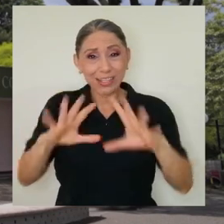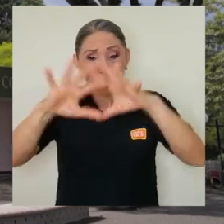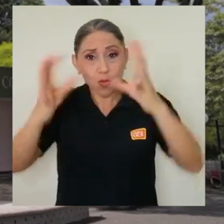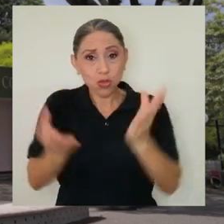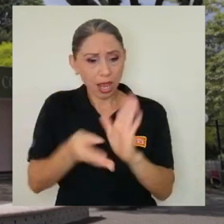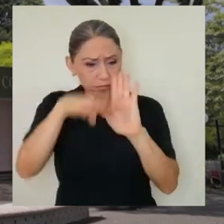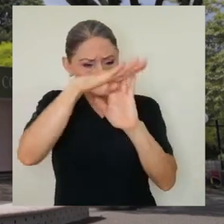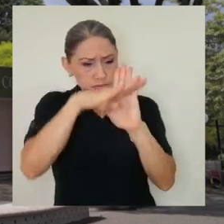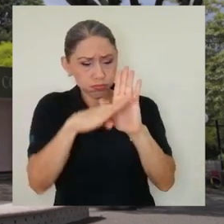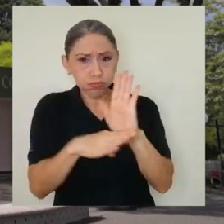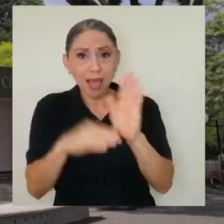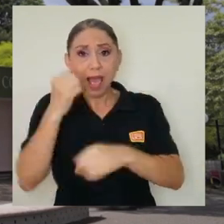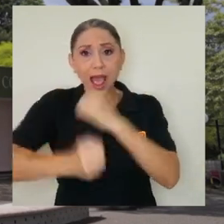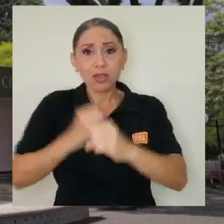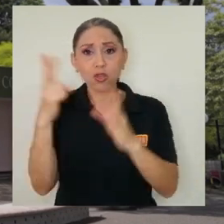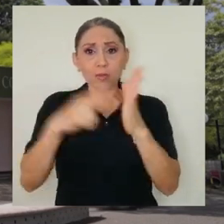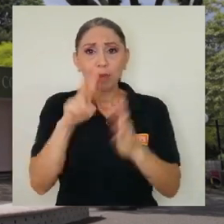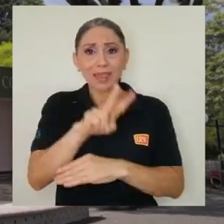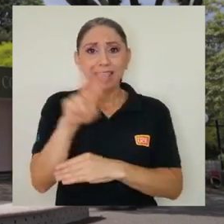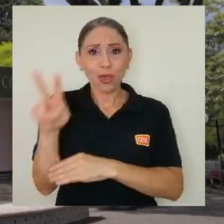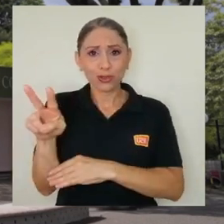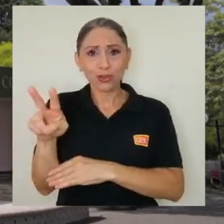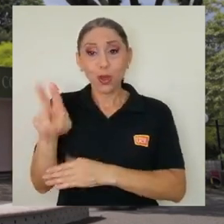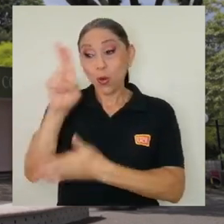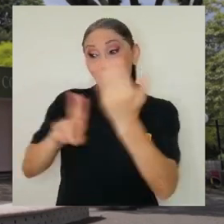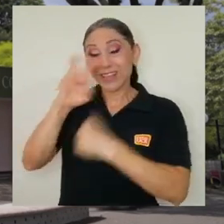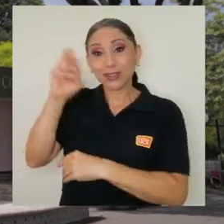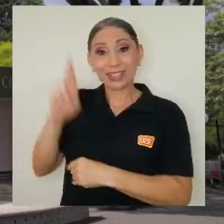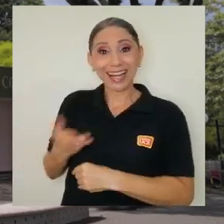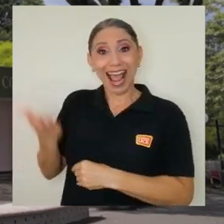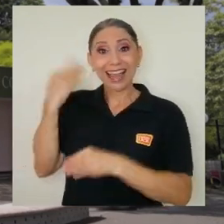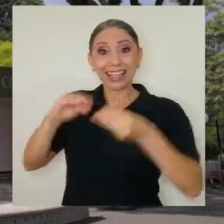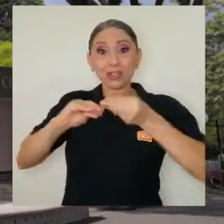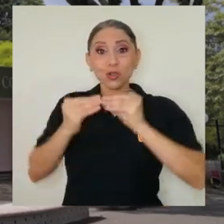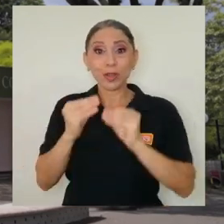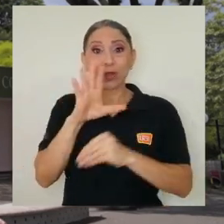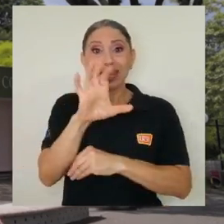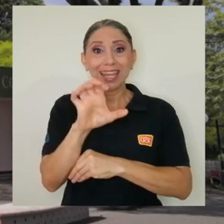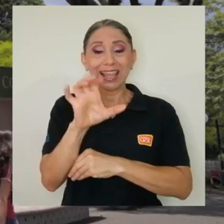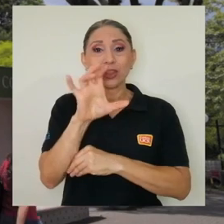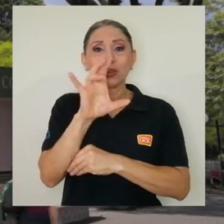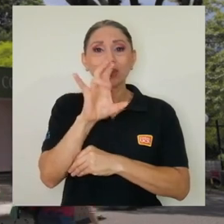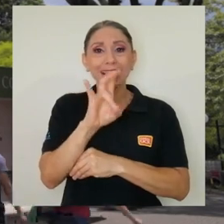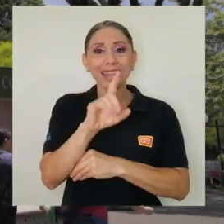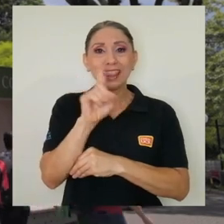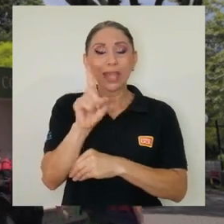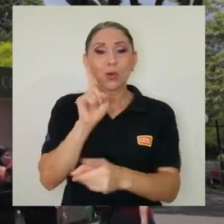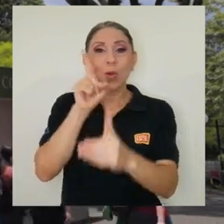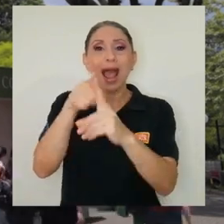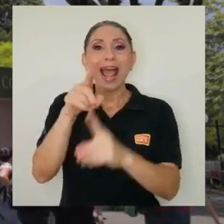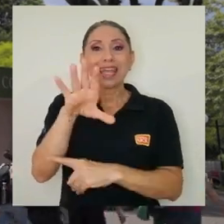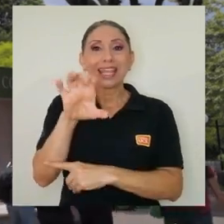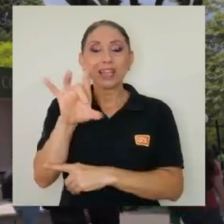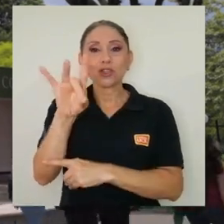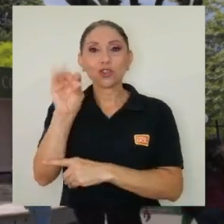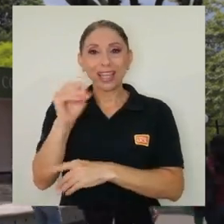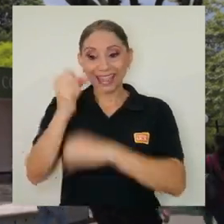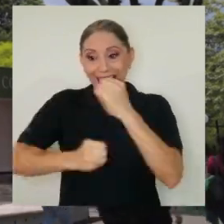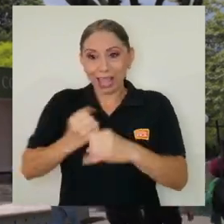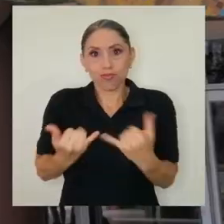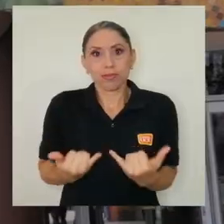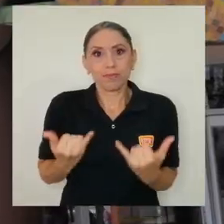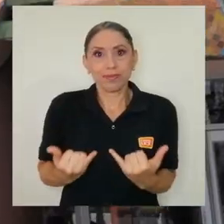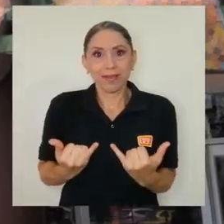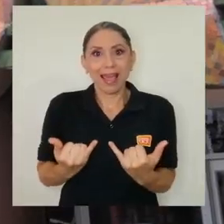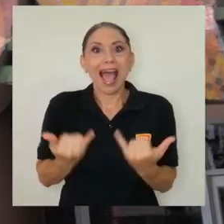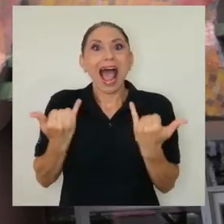2022, la Universidad de Costa Rica pasó de estar en el rango de 571-580 en la medición del 2021